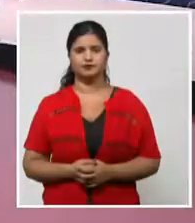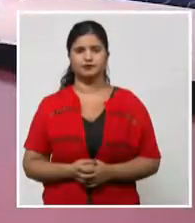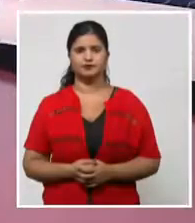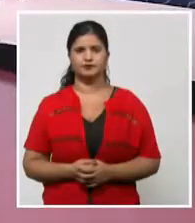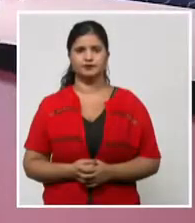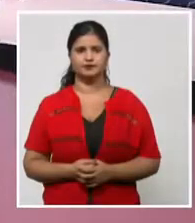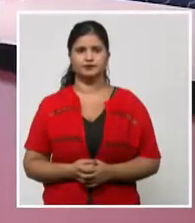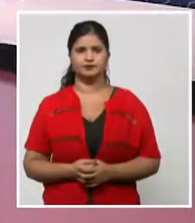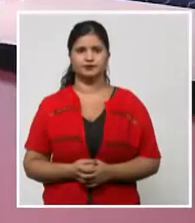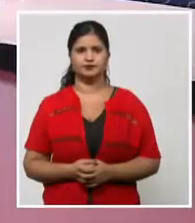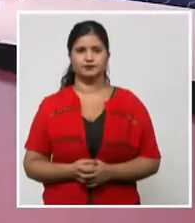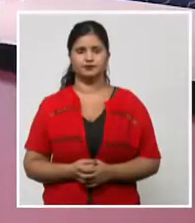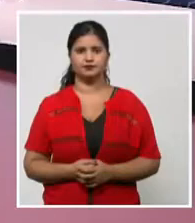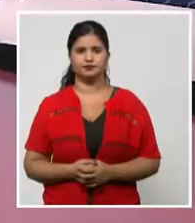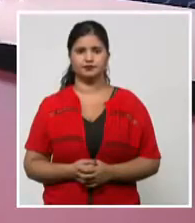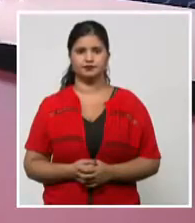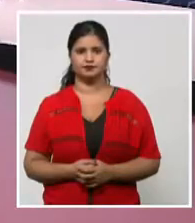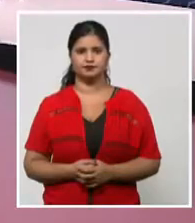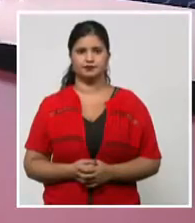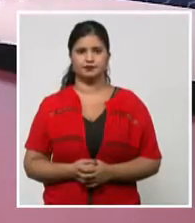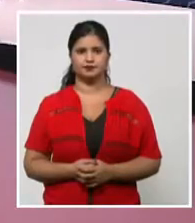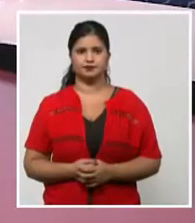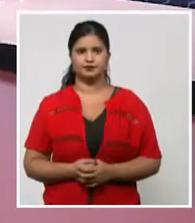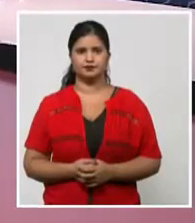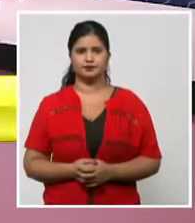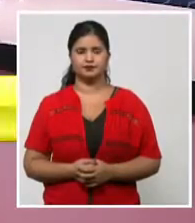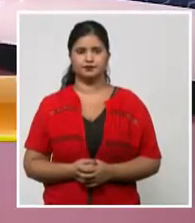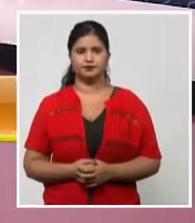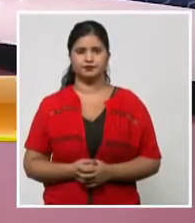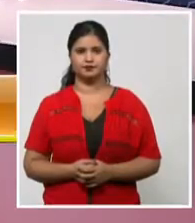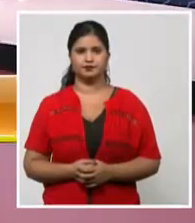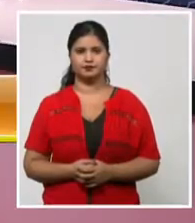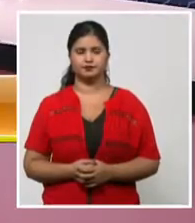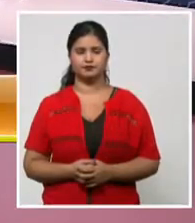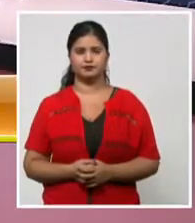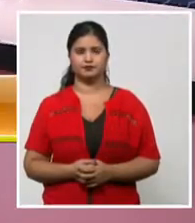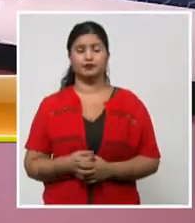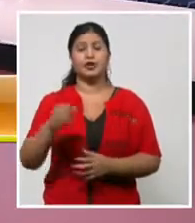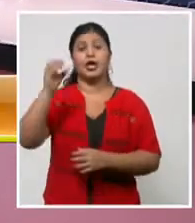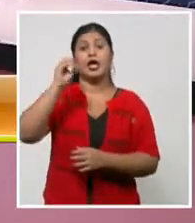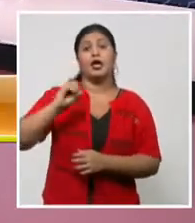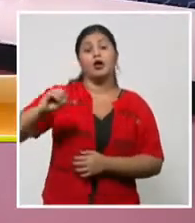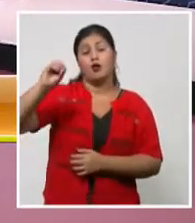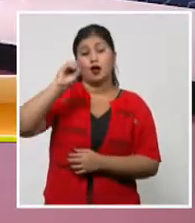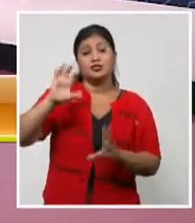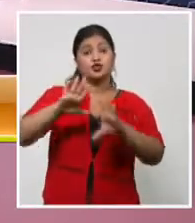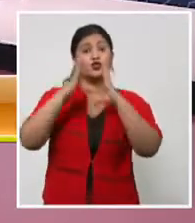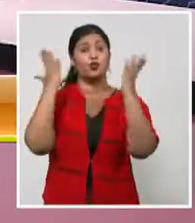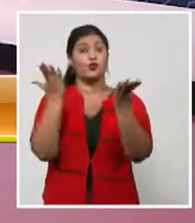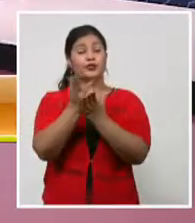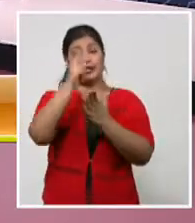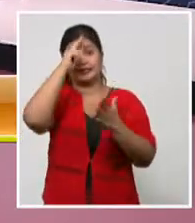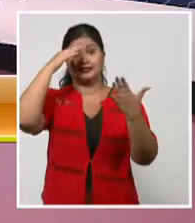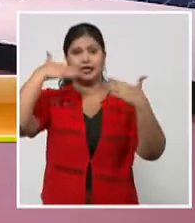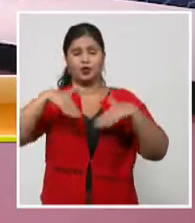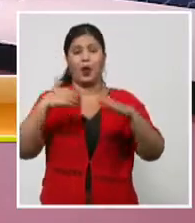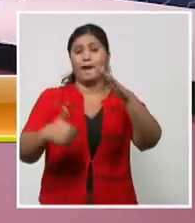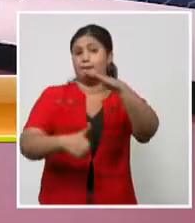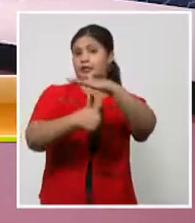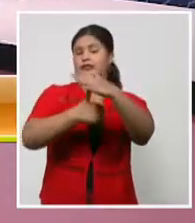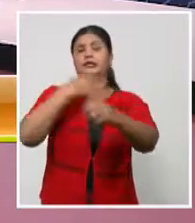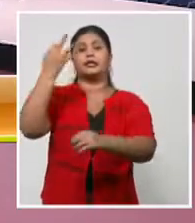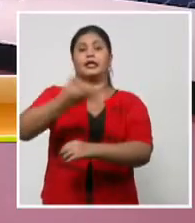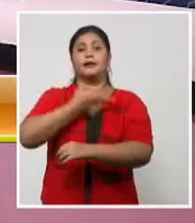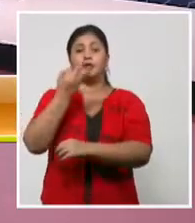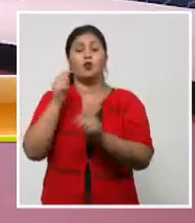En conferencia de prensa, el director de emergencias sanitarias de la Organización Mundial de la Salud, Mike Ryan, dijo que ante los rebrotes